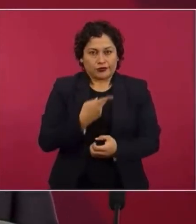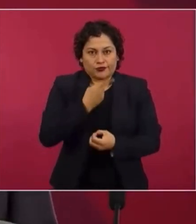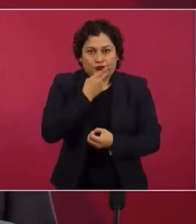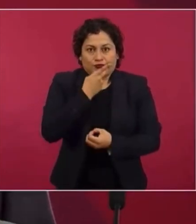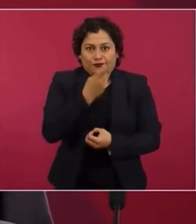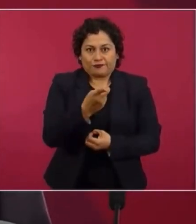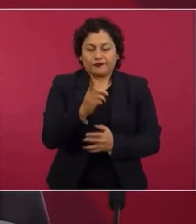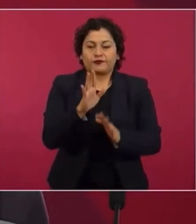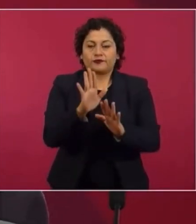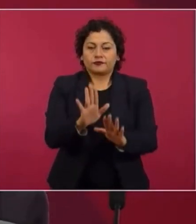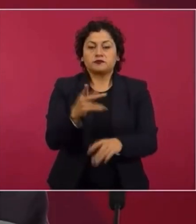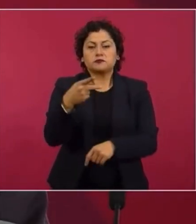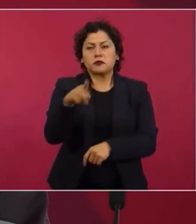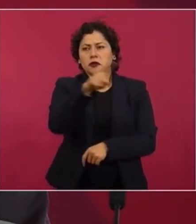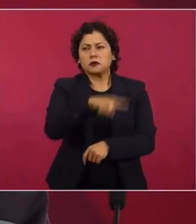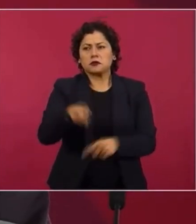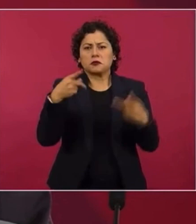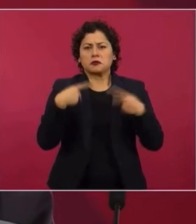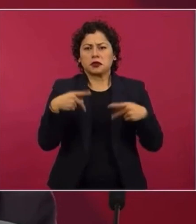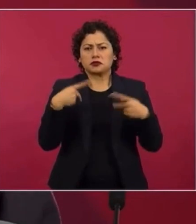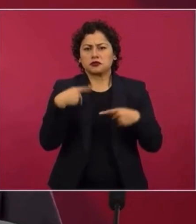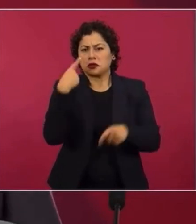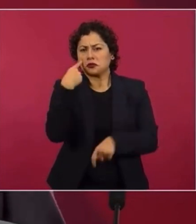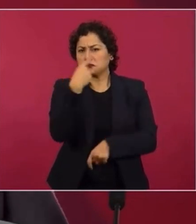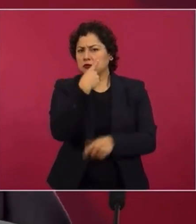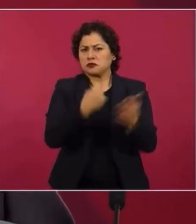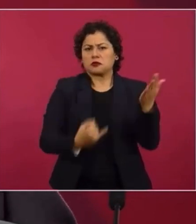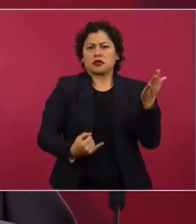continúe.